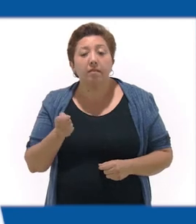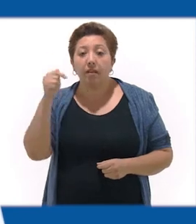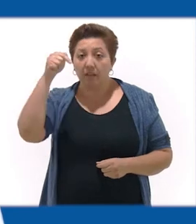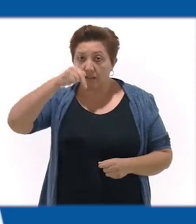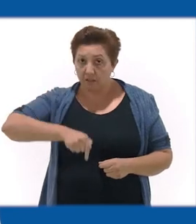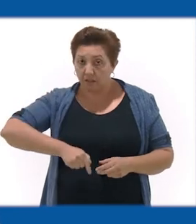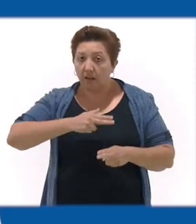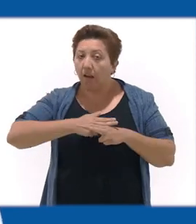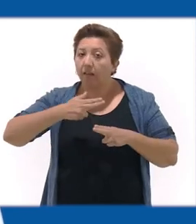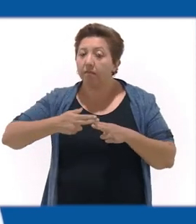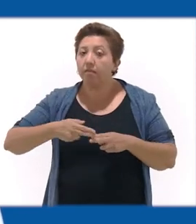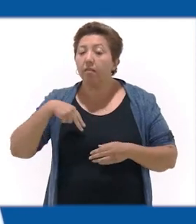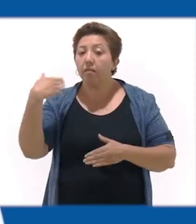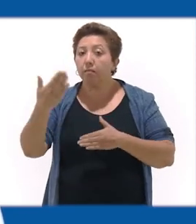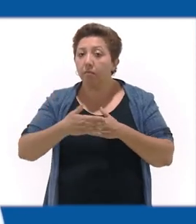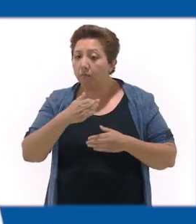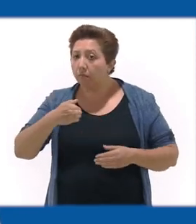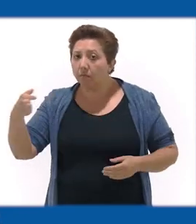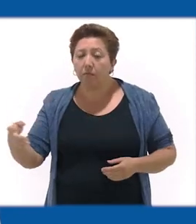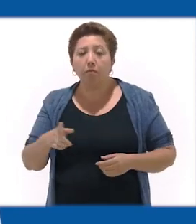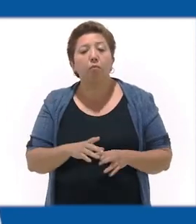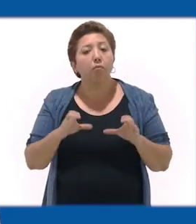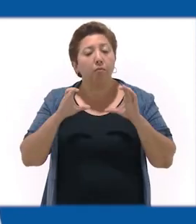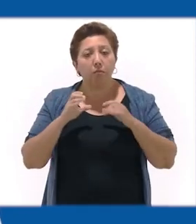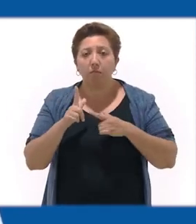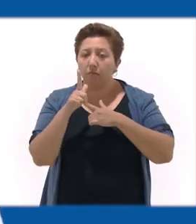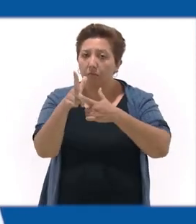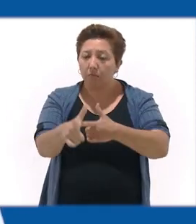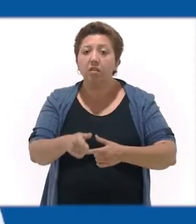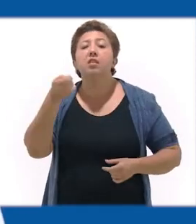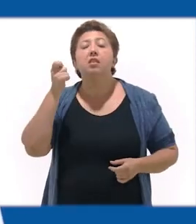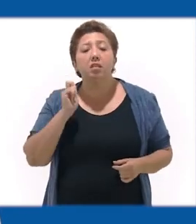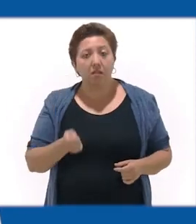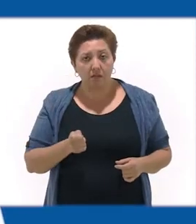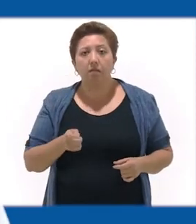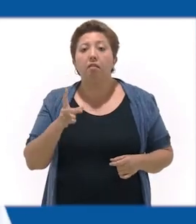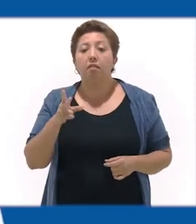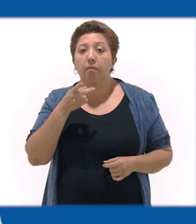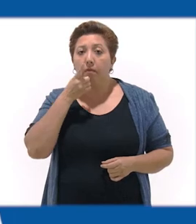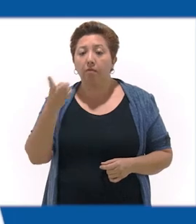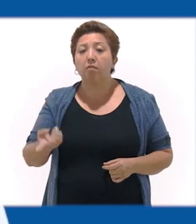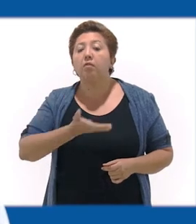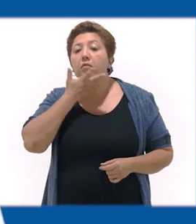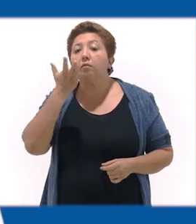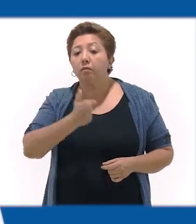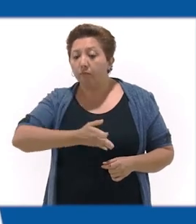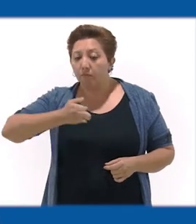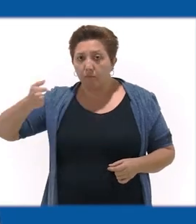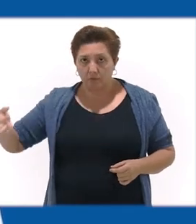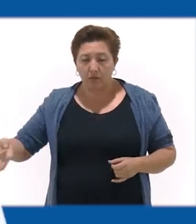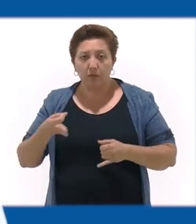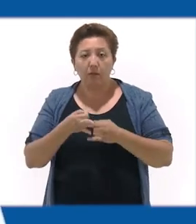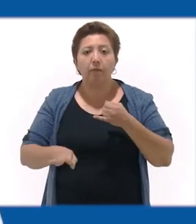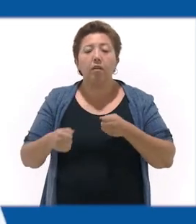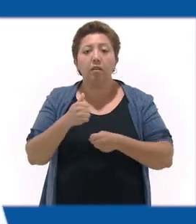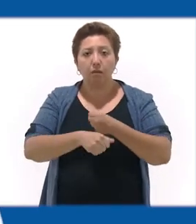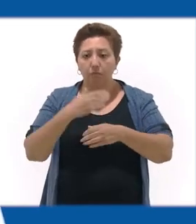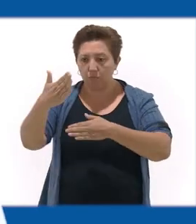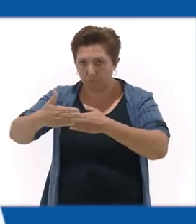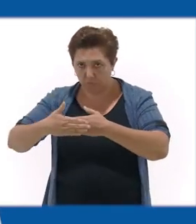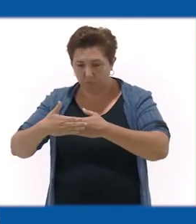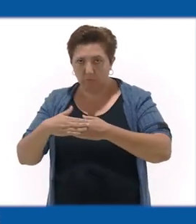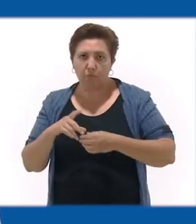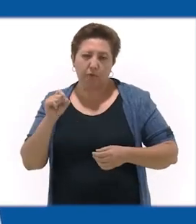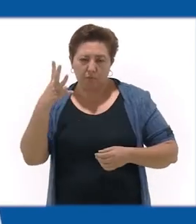Significa también que ante las tradicionales fechas de fin de año, que están a la vuelta de la esquina, debemos de cuidarnos más que nunca. Nuestros